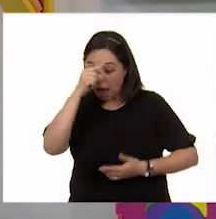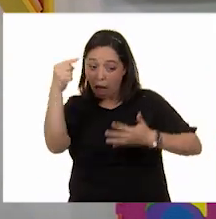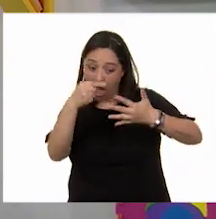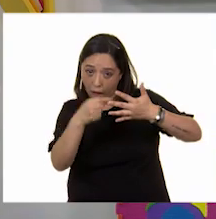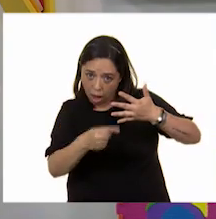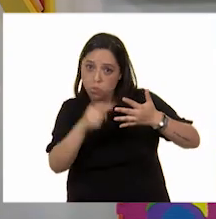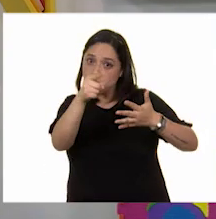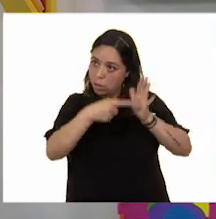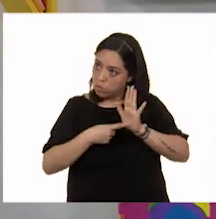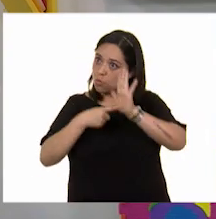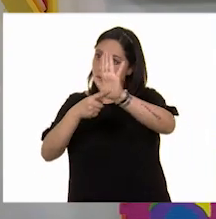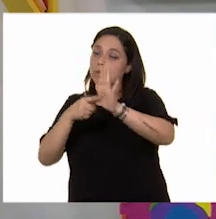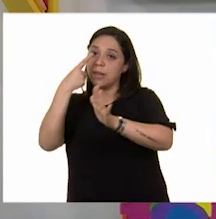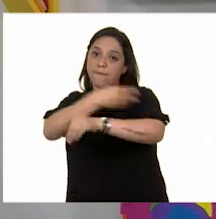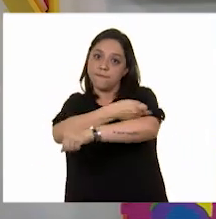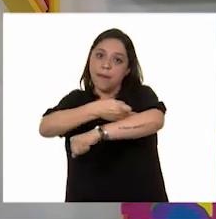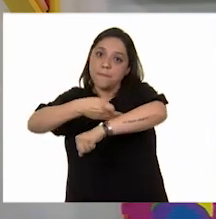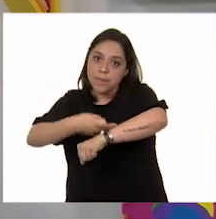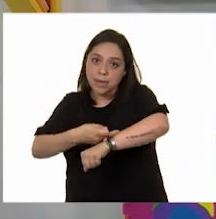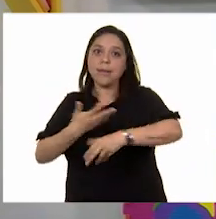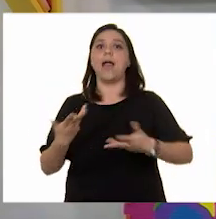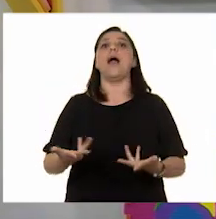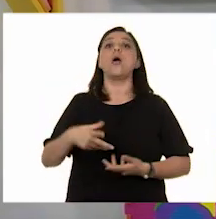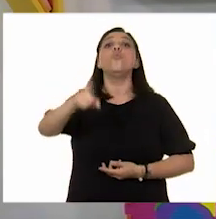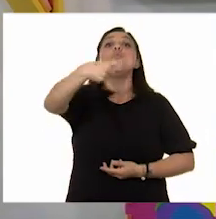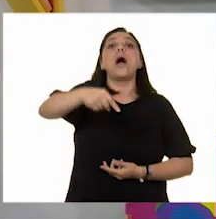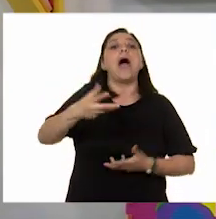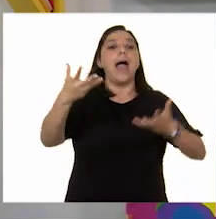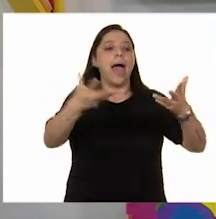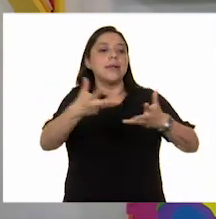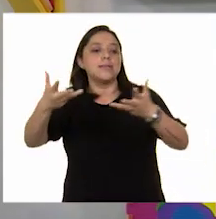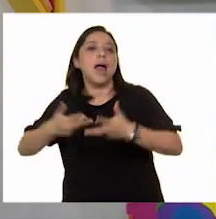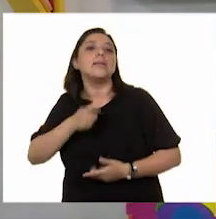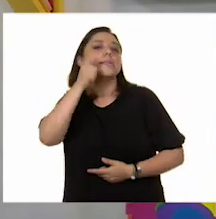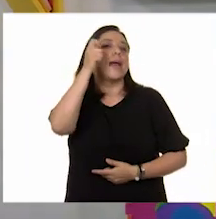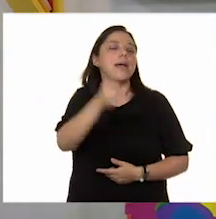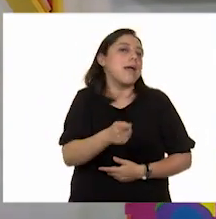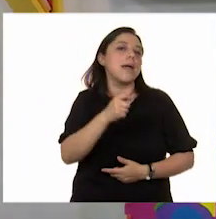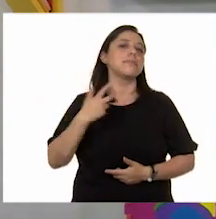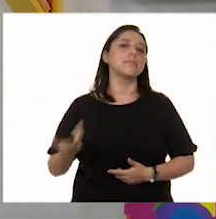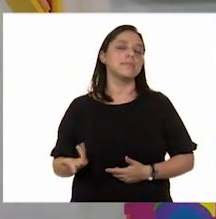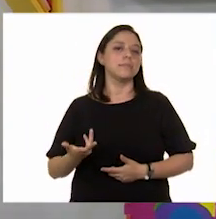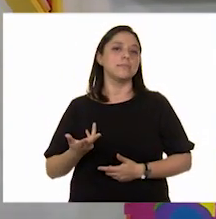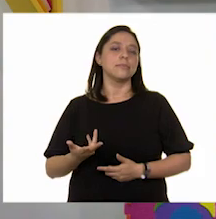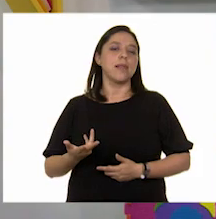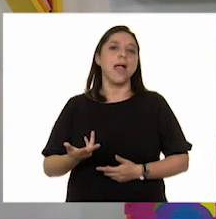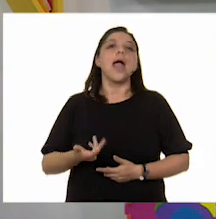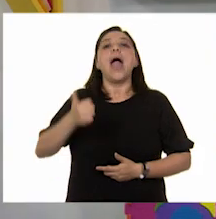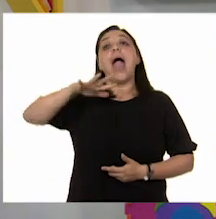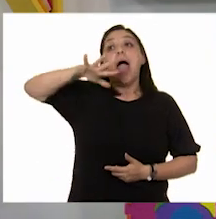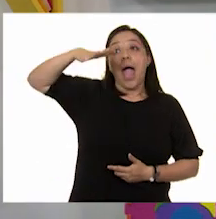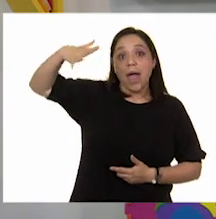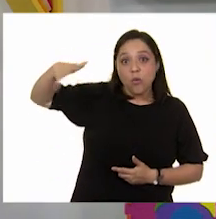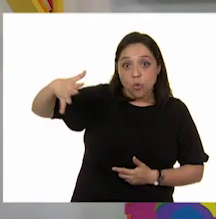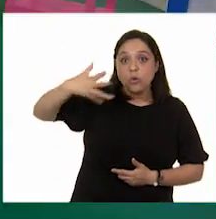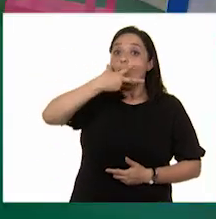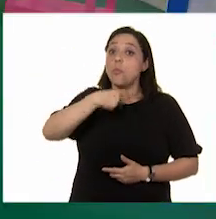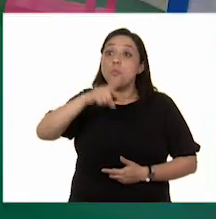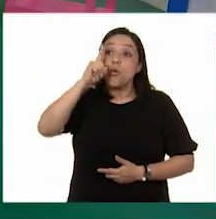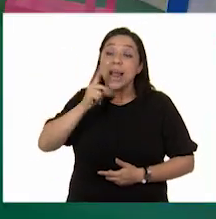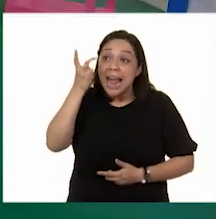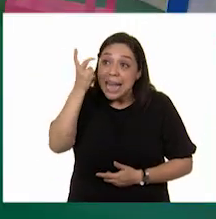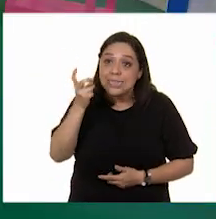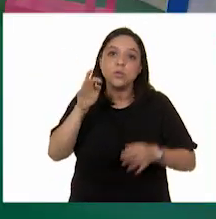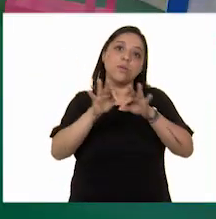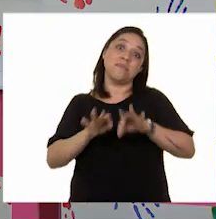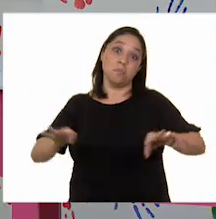Pues en su mayoría son acciones en las cuales la participación de las y los adultos es indispensable. Así